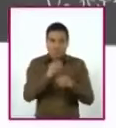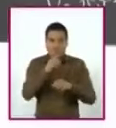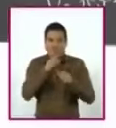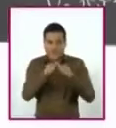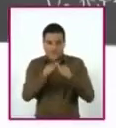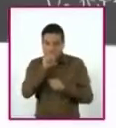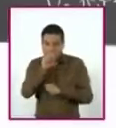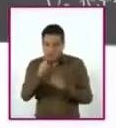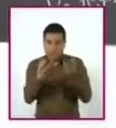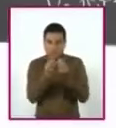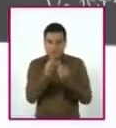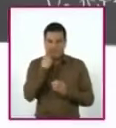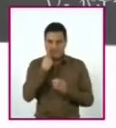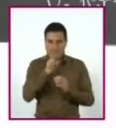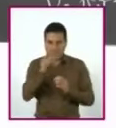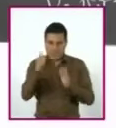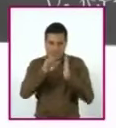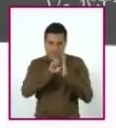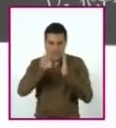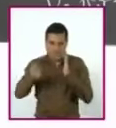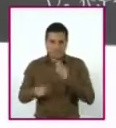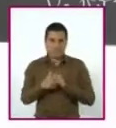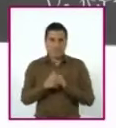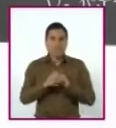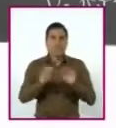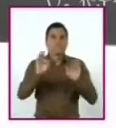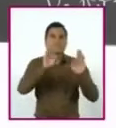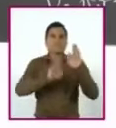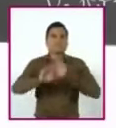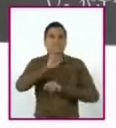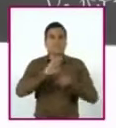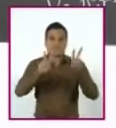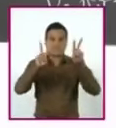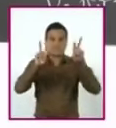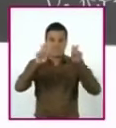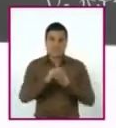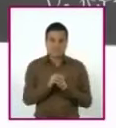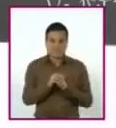resolver un problema de física sobre el tema de caída libre.